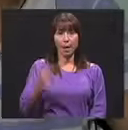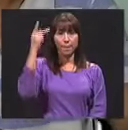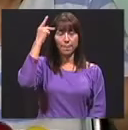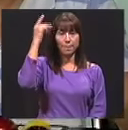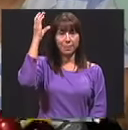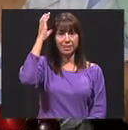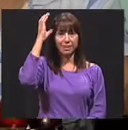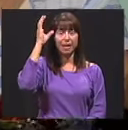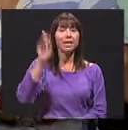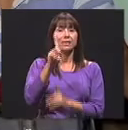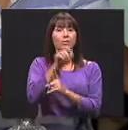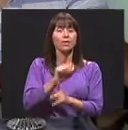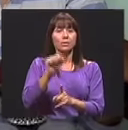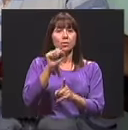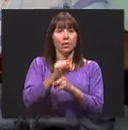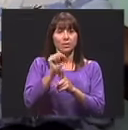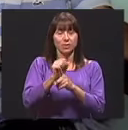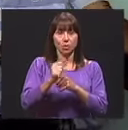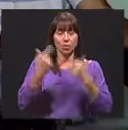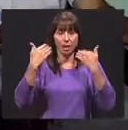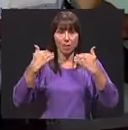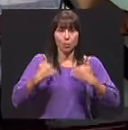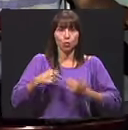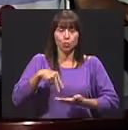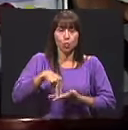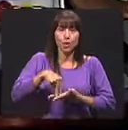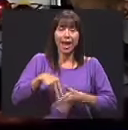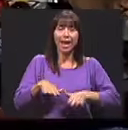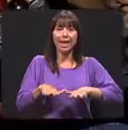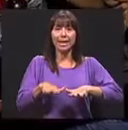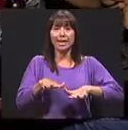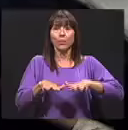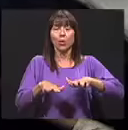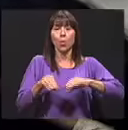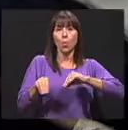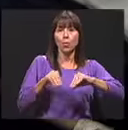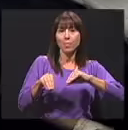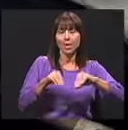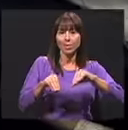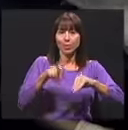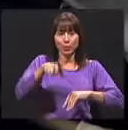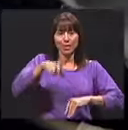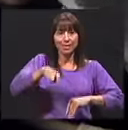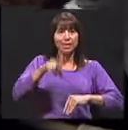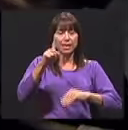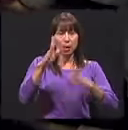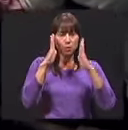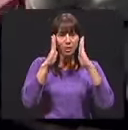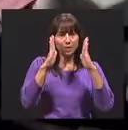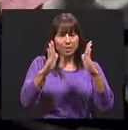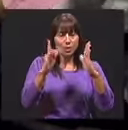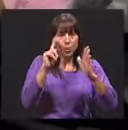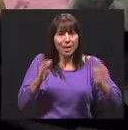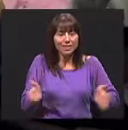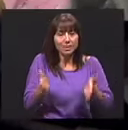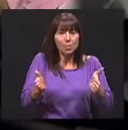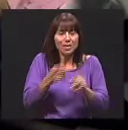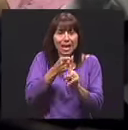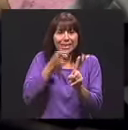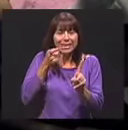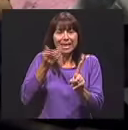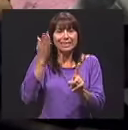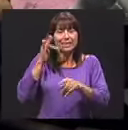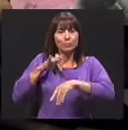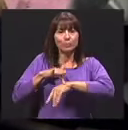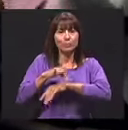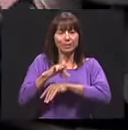La parálisis cerebral es un trastorno de la postura, el equilibrio y el movimiento, por lo que se requiere de un tratamiento que estimule estas áreas desde